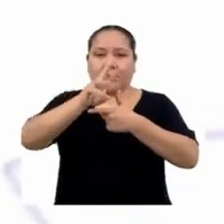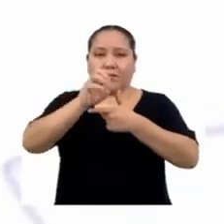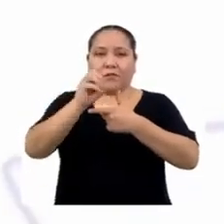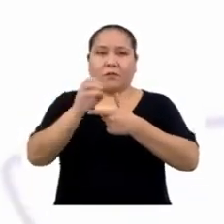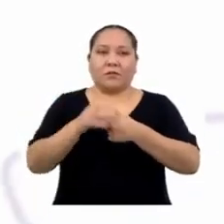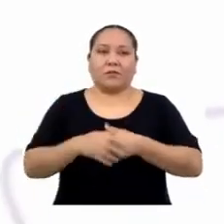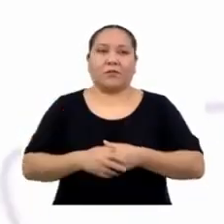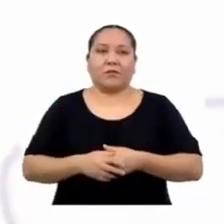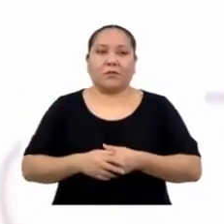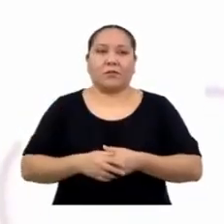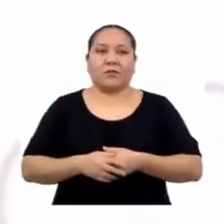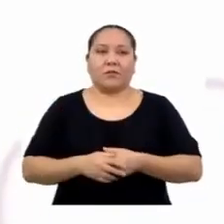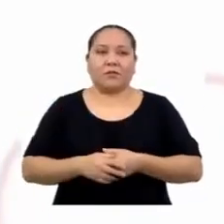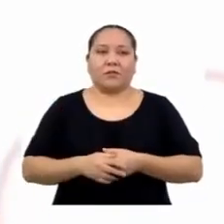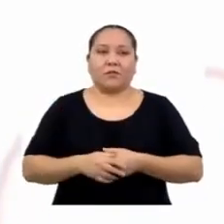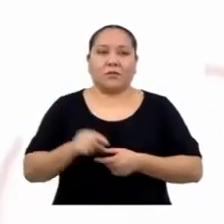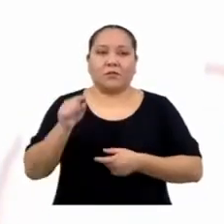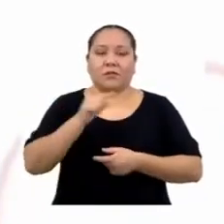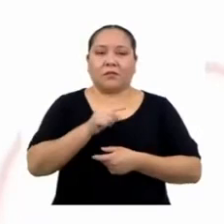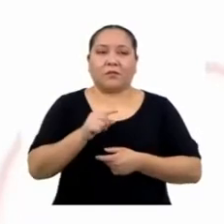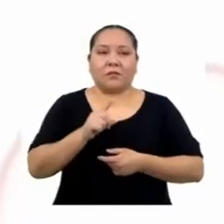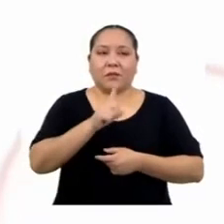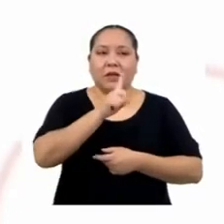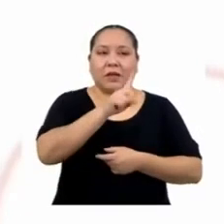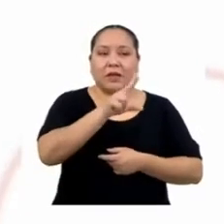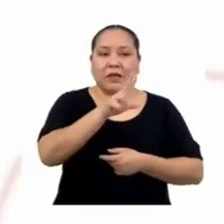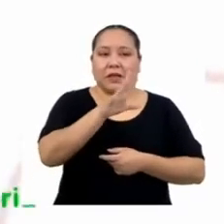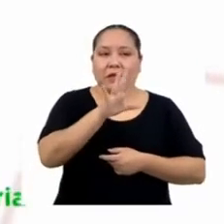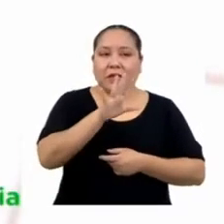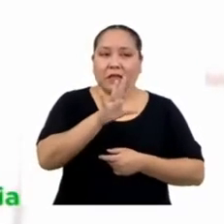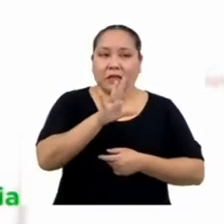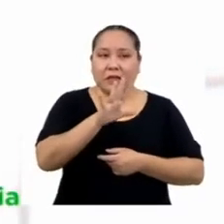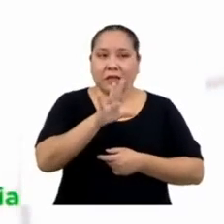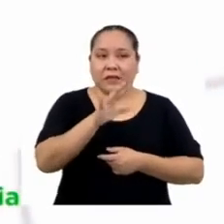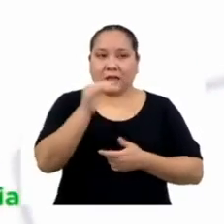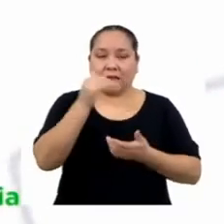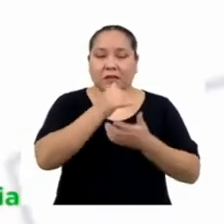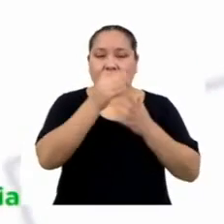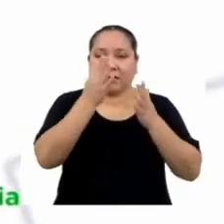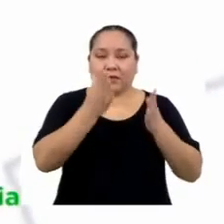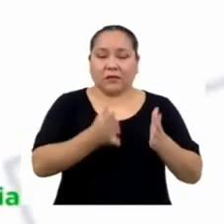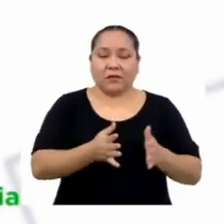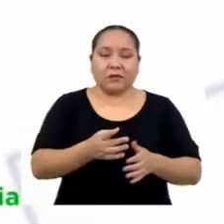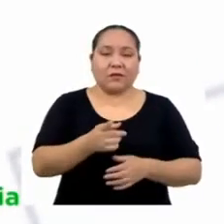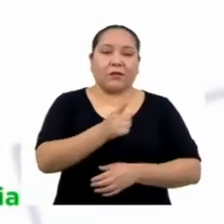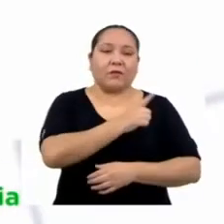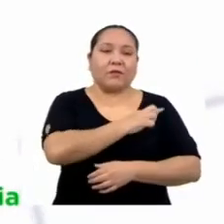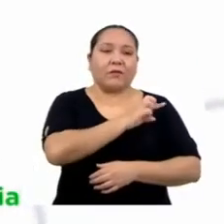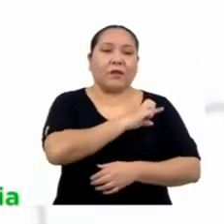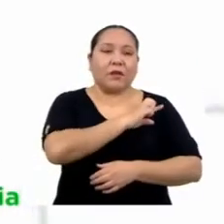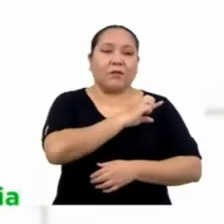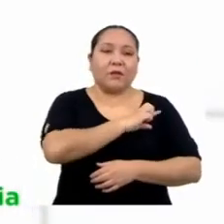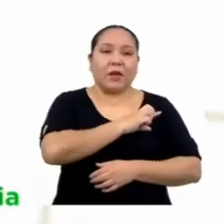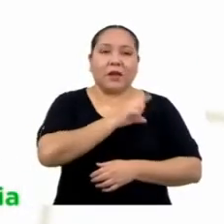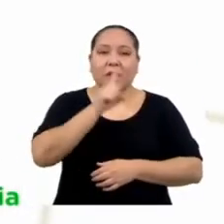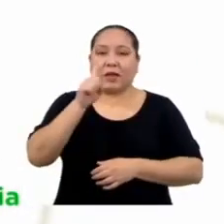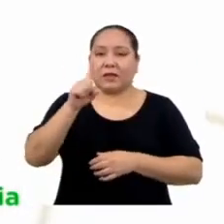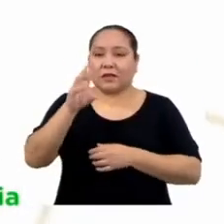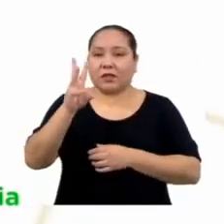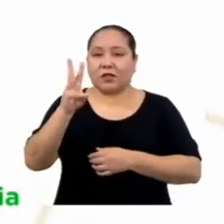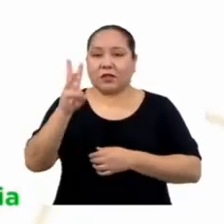incluye 135 estudiantes de primaria y 165 de secundaria.